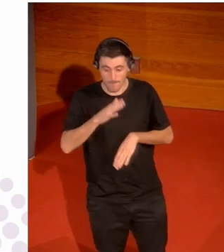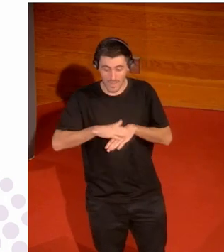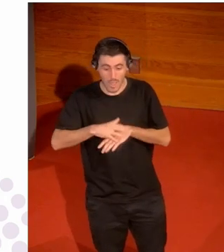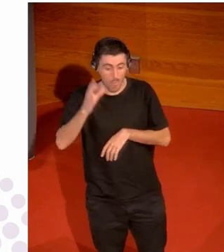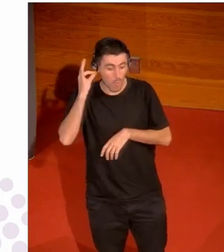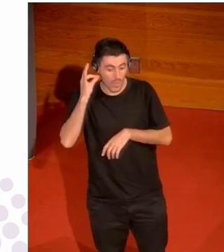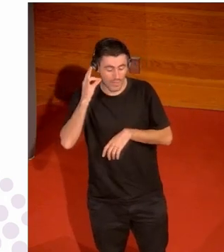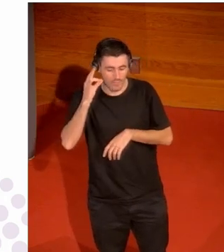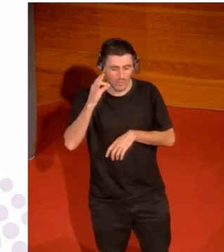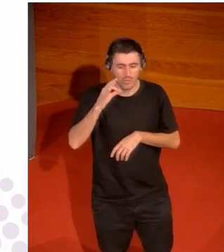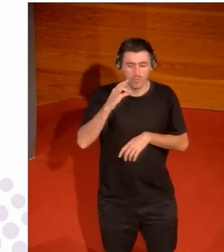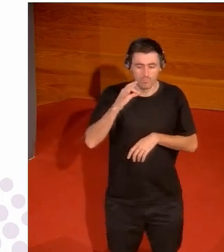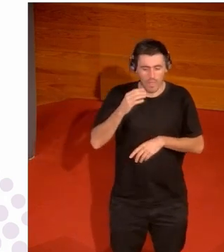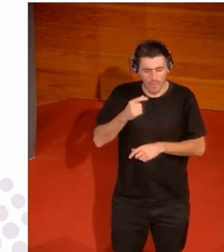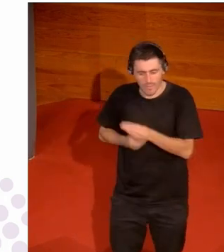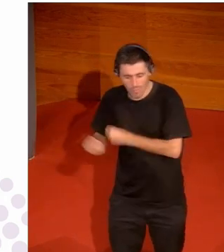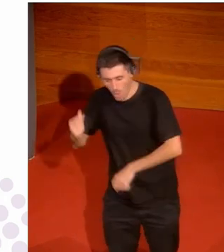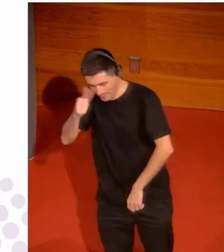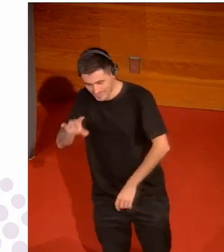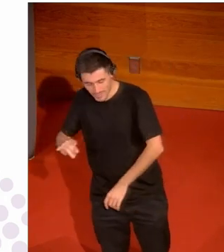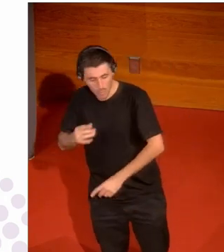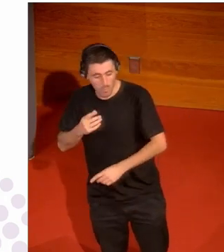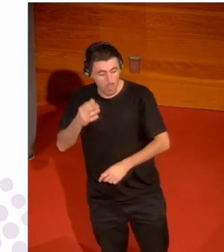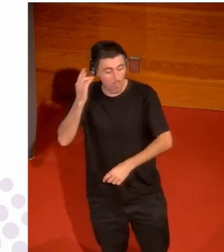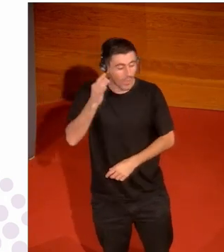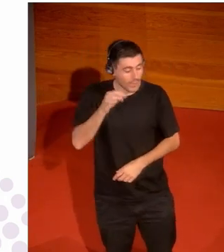han nacido hombres y que se sienten mujeres estén trabajando tranquilamente